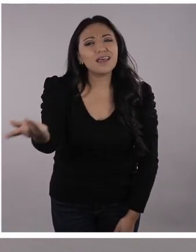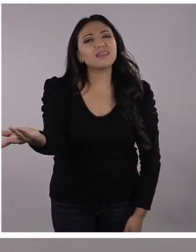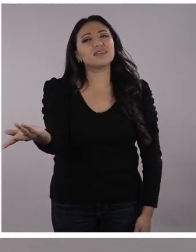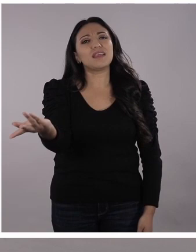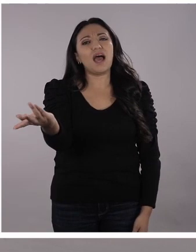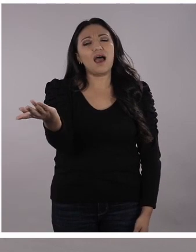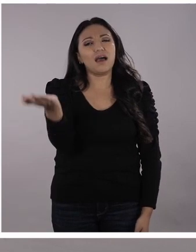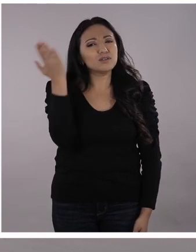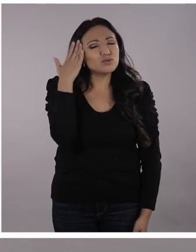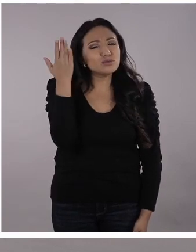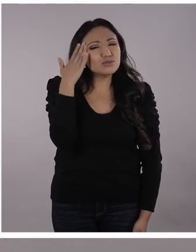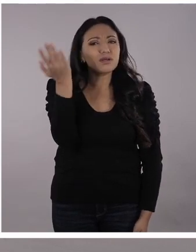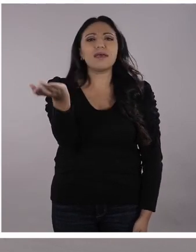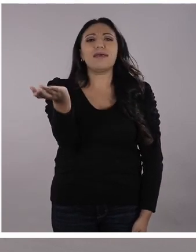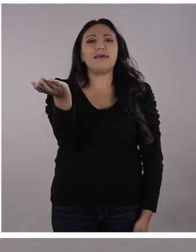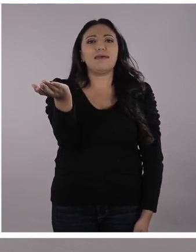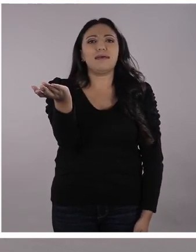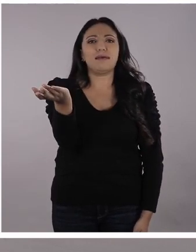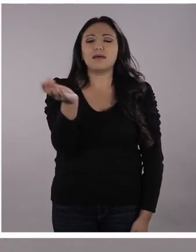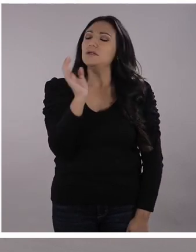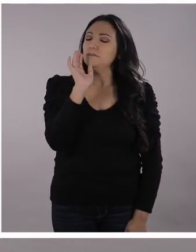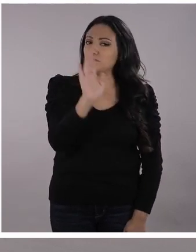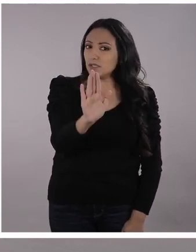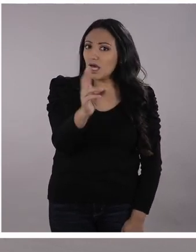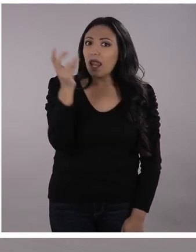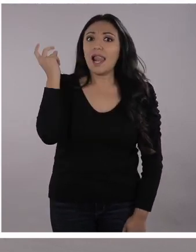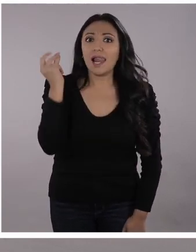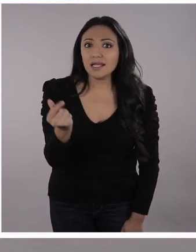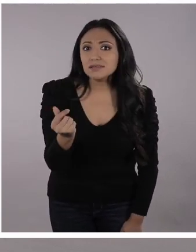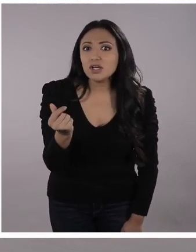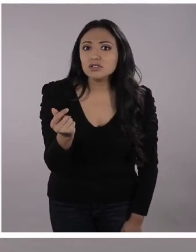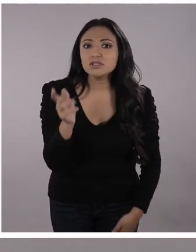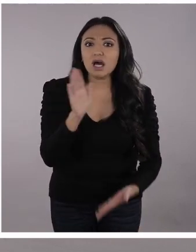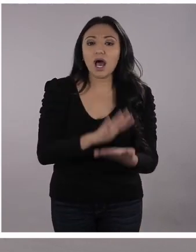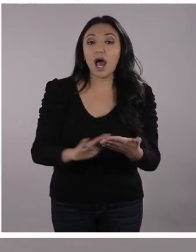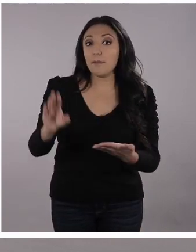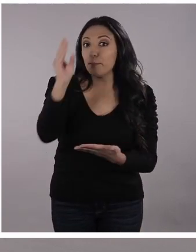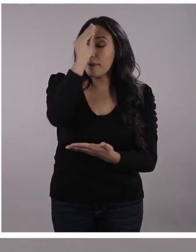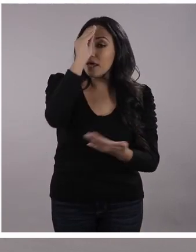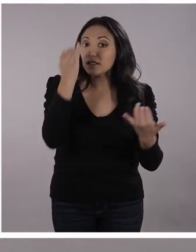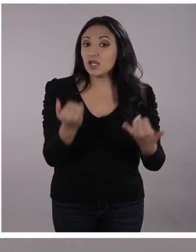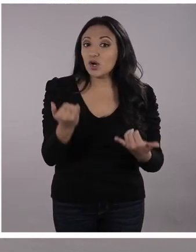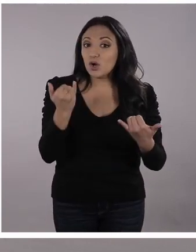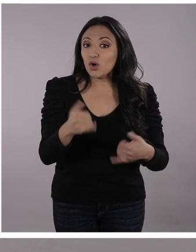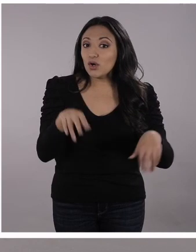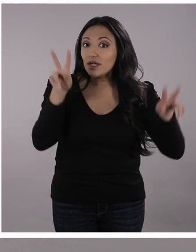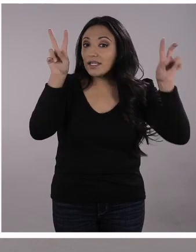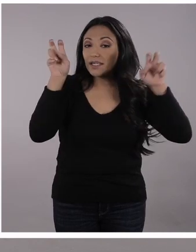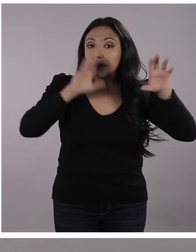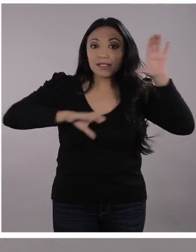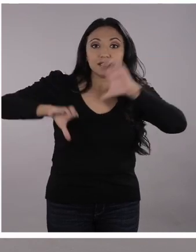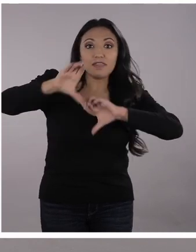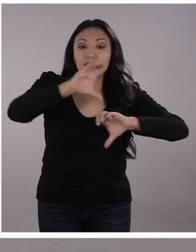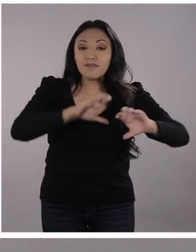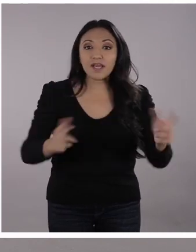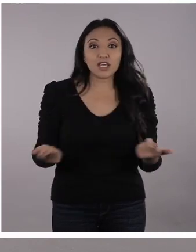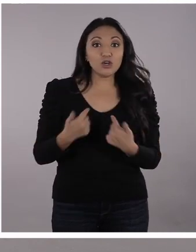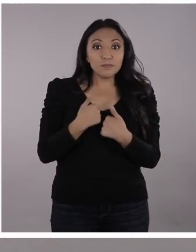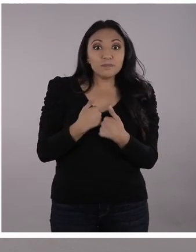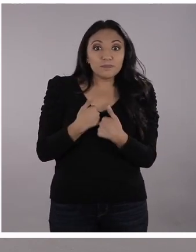niegue, lo necesita. ¿Están listos para aprender un poco más de la científica Charito?